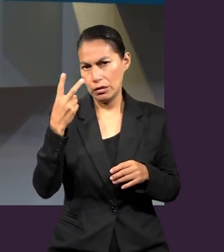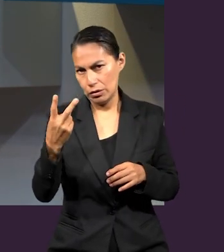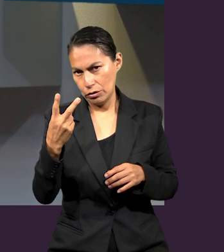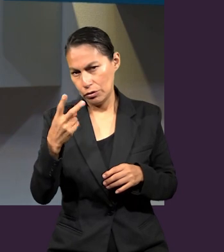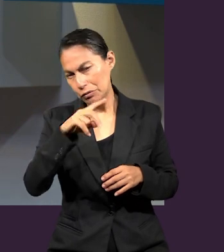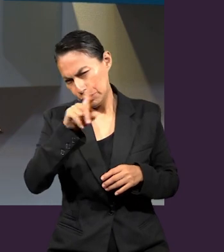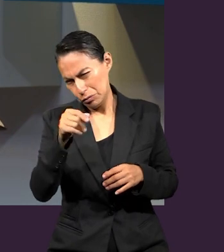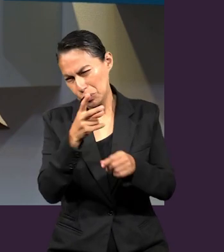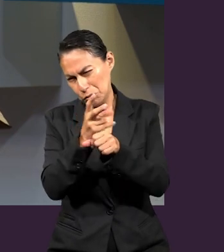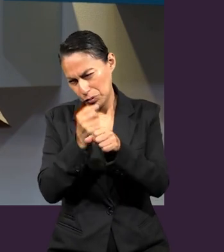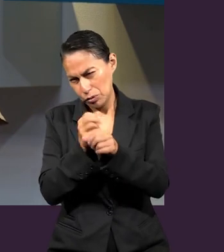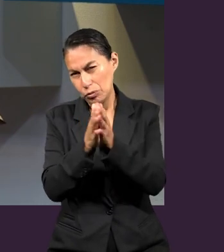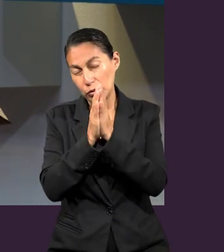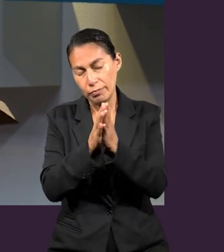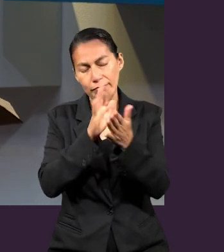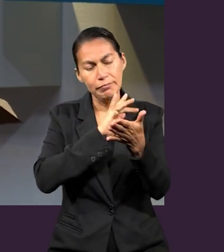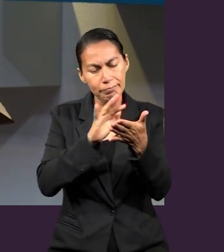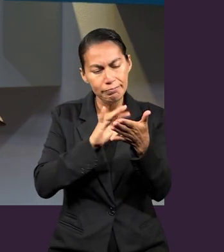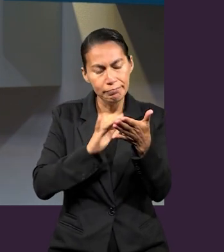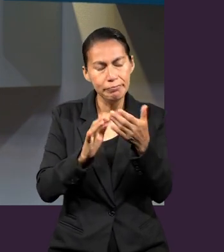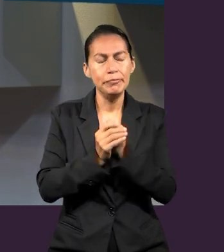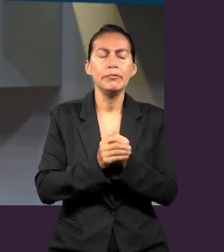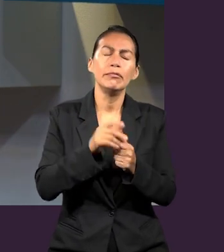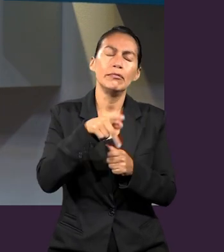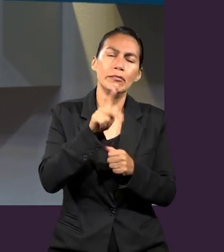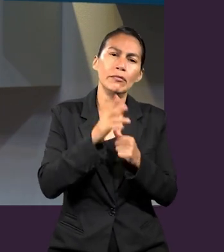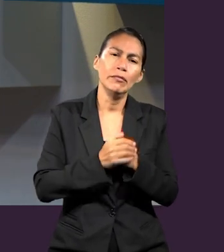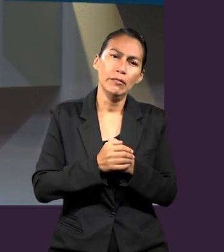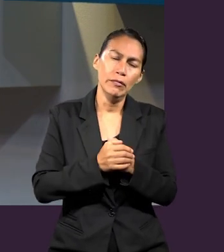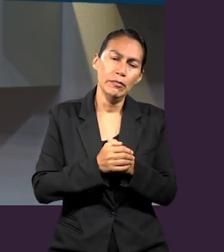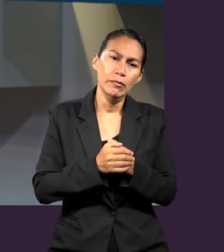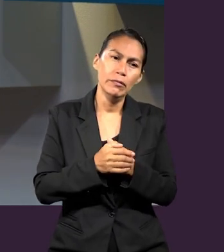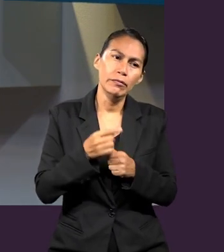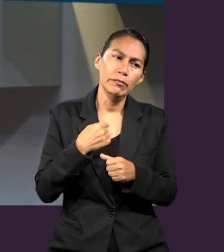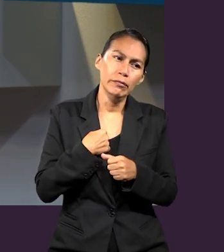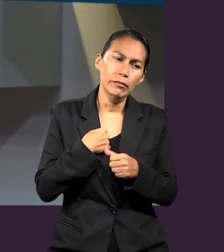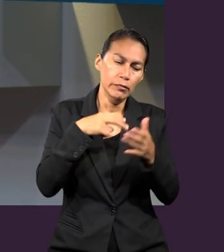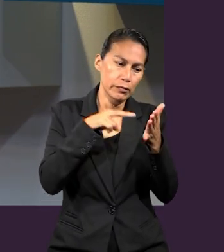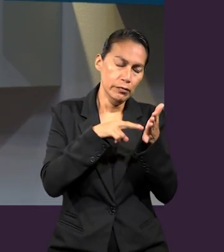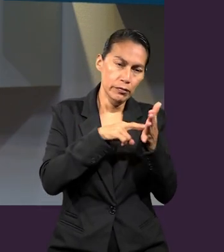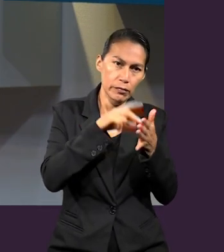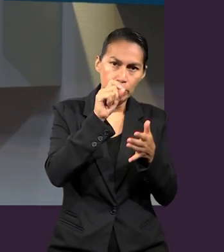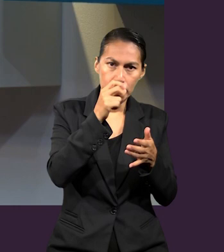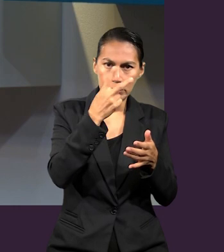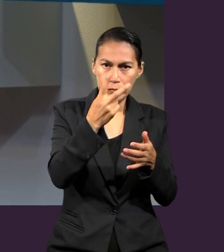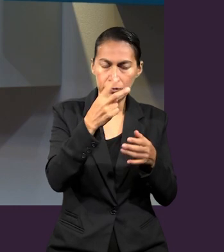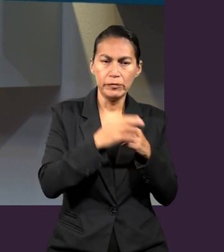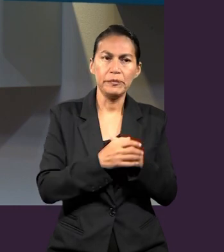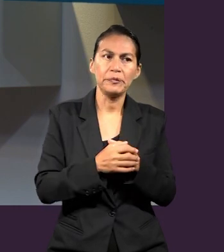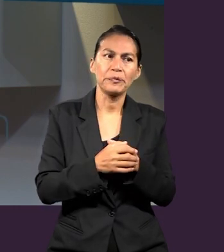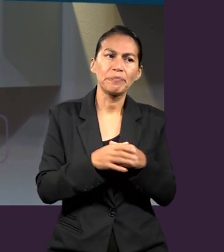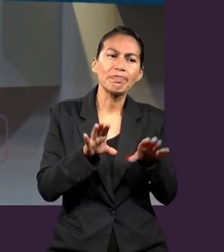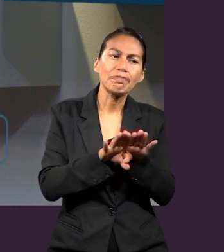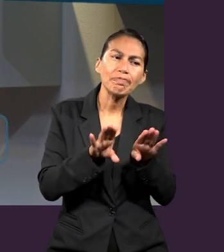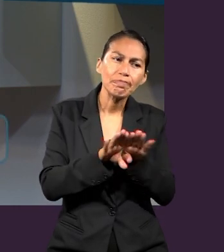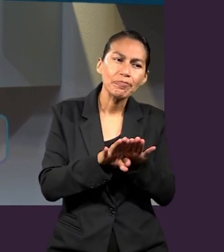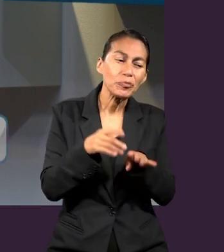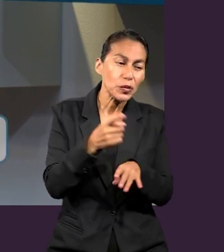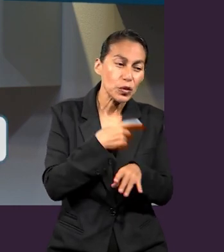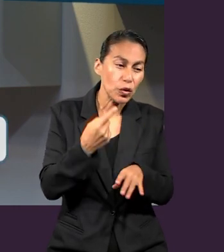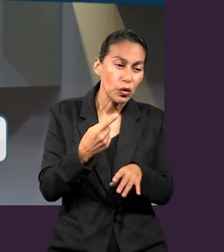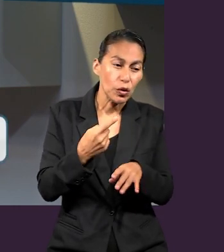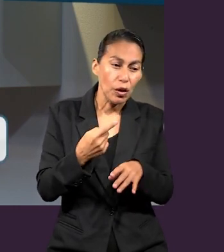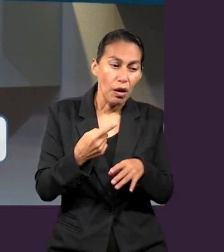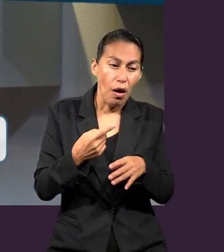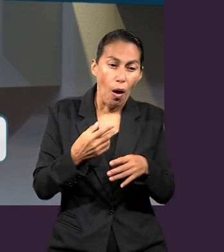leerlo en casa, les invito a leerlo. Pero a mí me encanta el verso 22, en cuanto a la pasada manera de